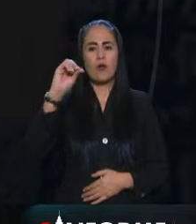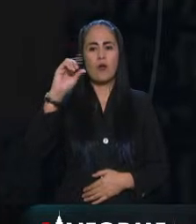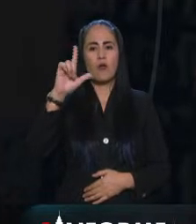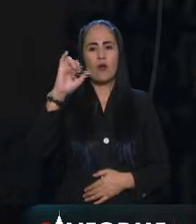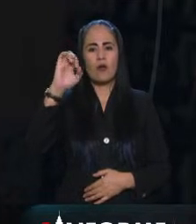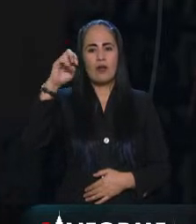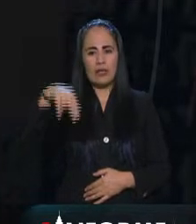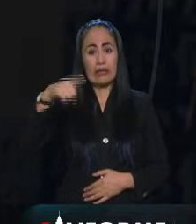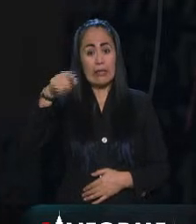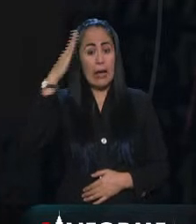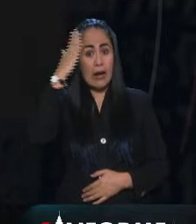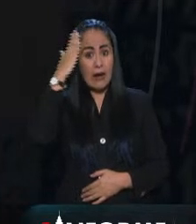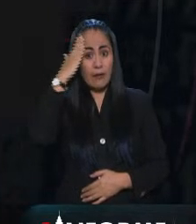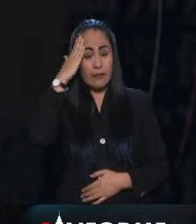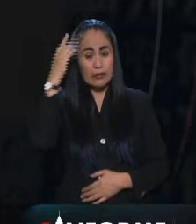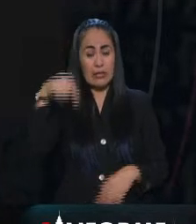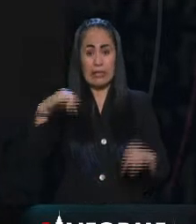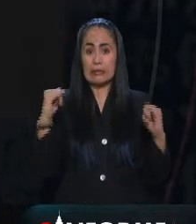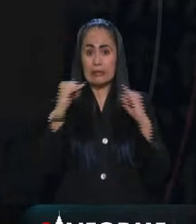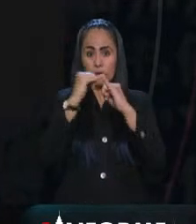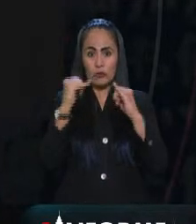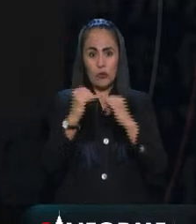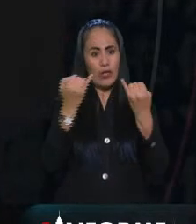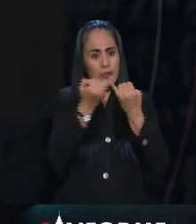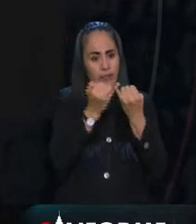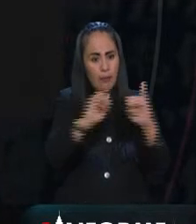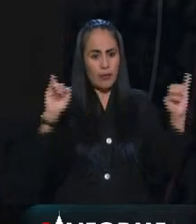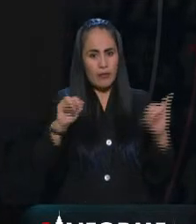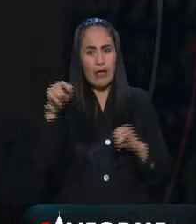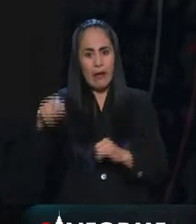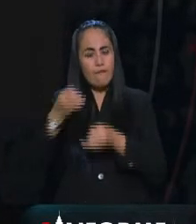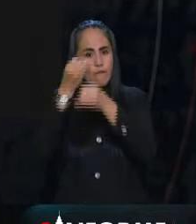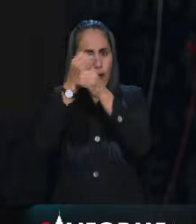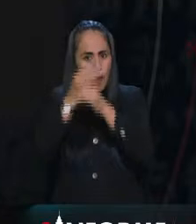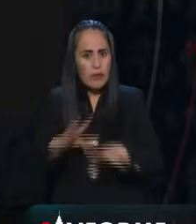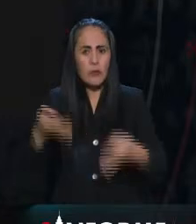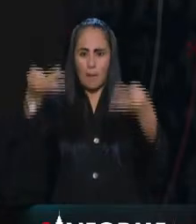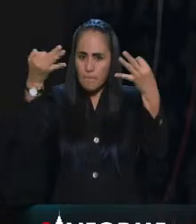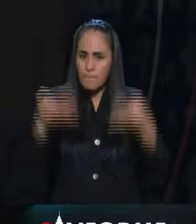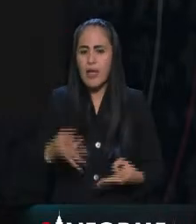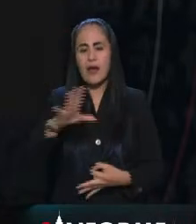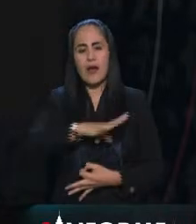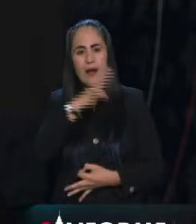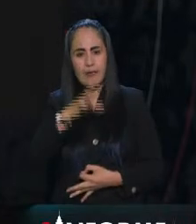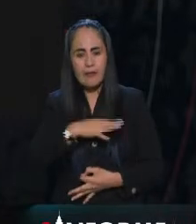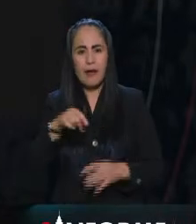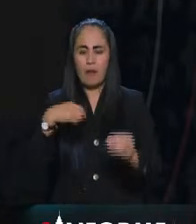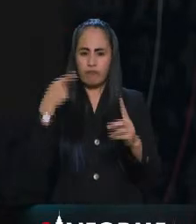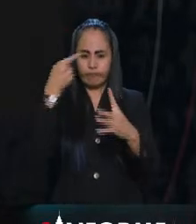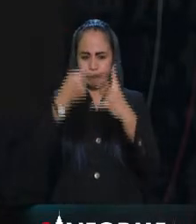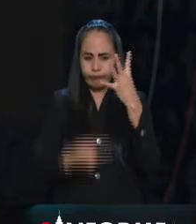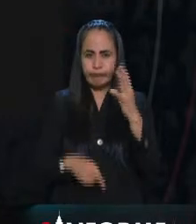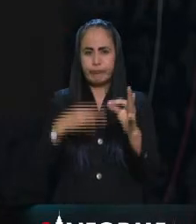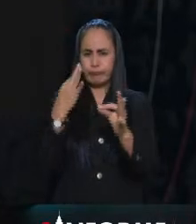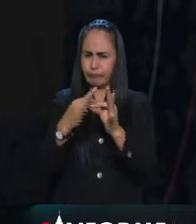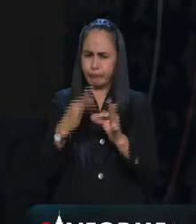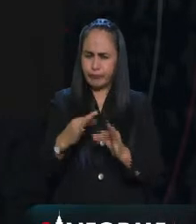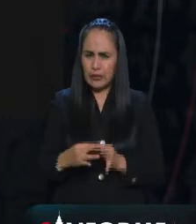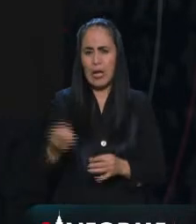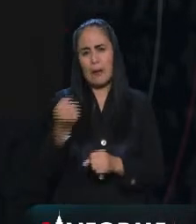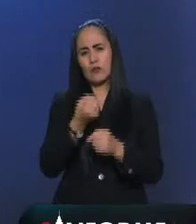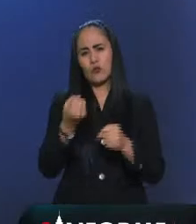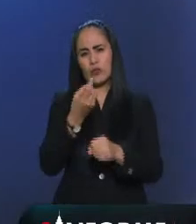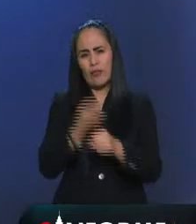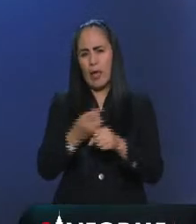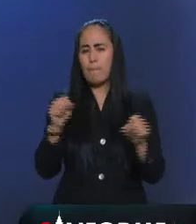encabezar una institución autónoma que brinda información de calidad pertinente veraz y oportuna a la sociedad y al Estado